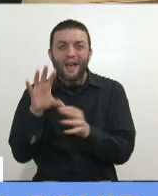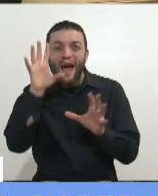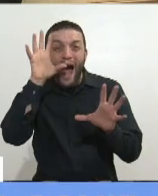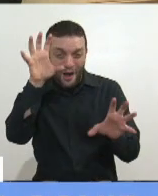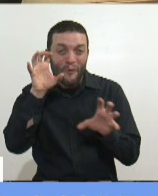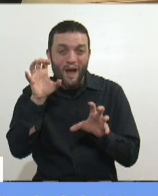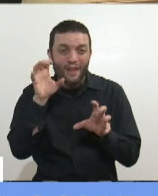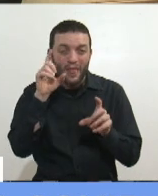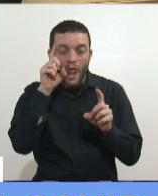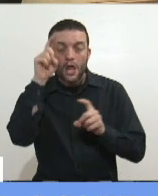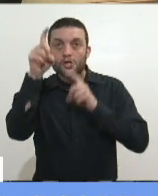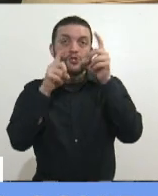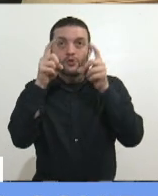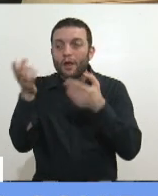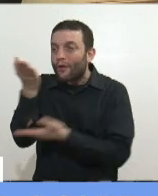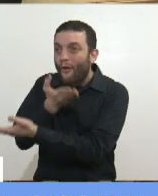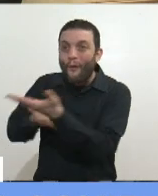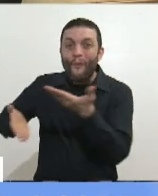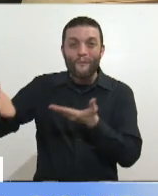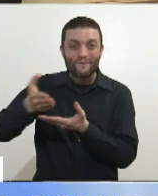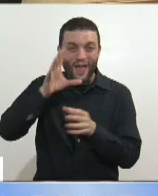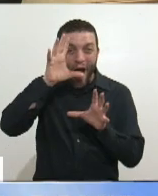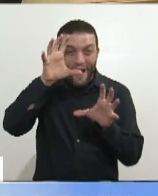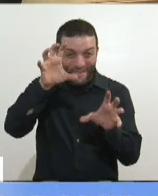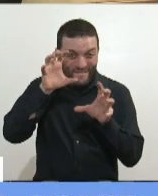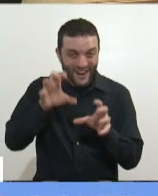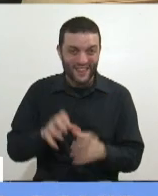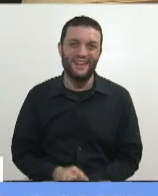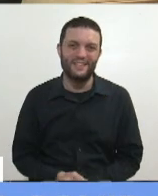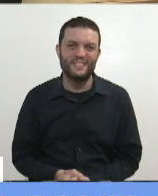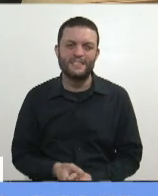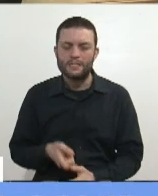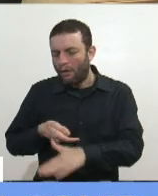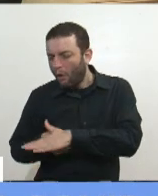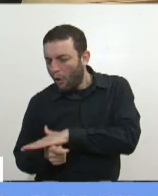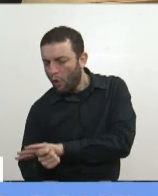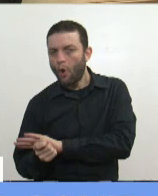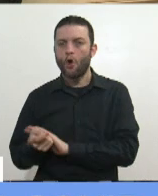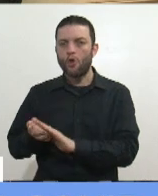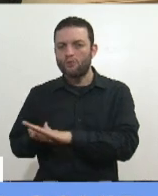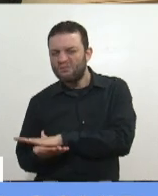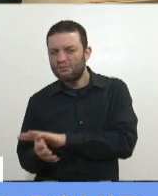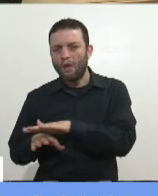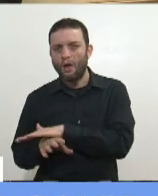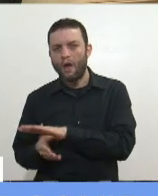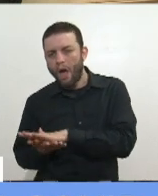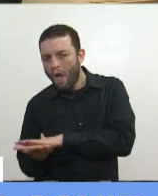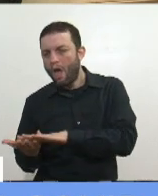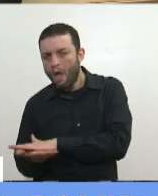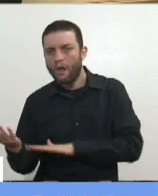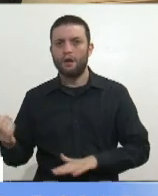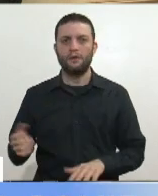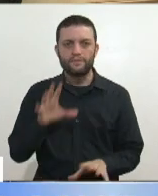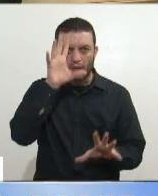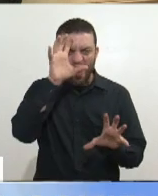Una causa moderante de corrupción. Con dinero que venía a la acción social.